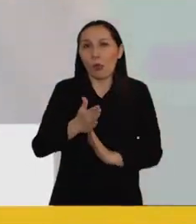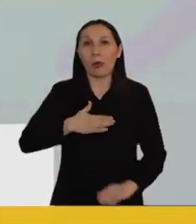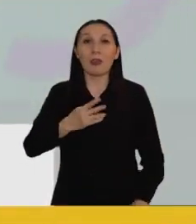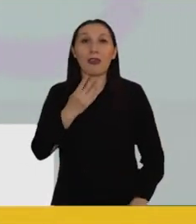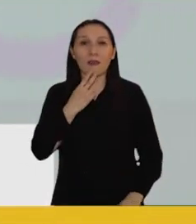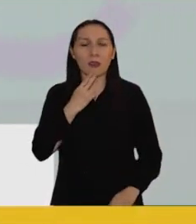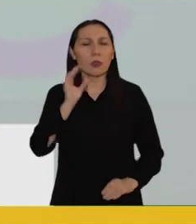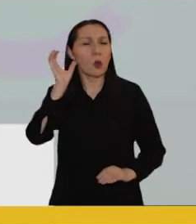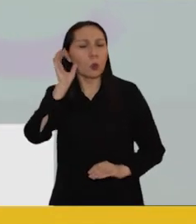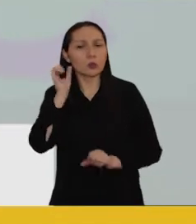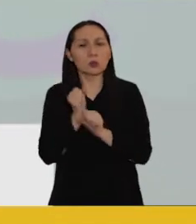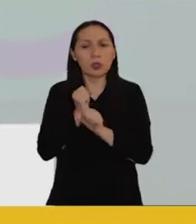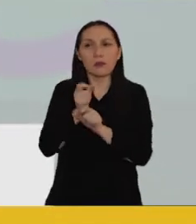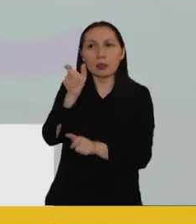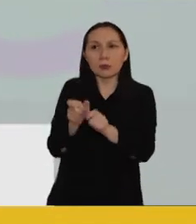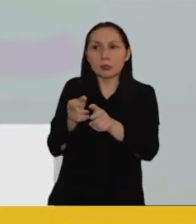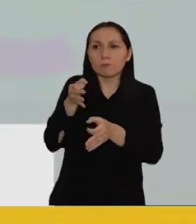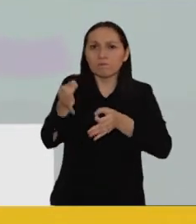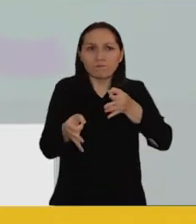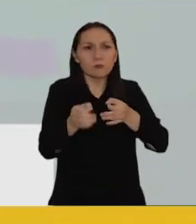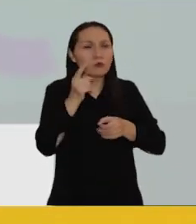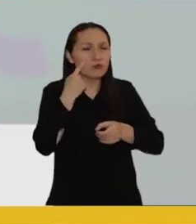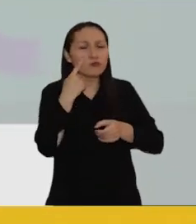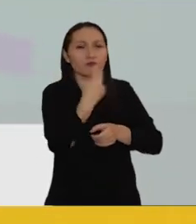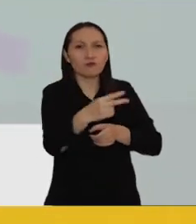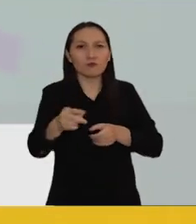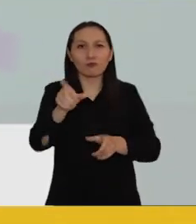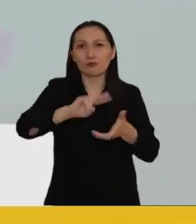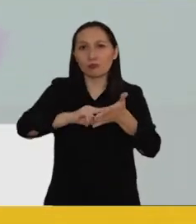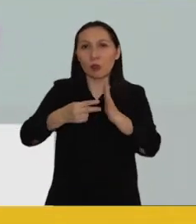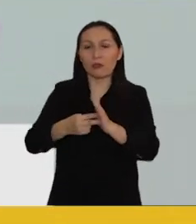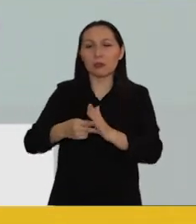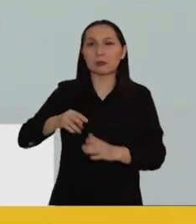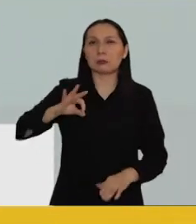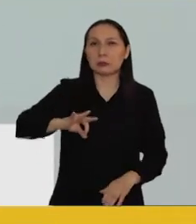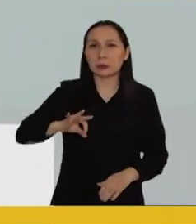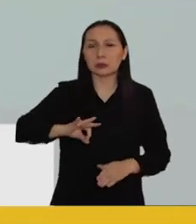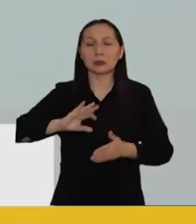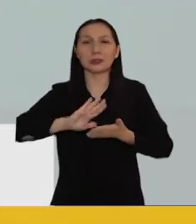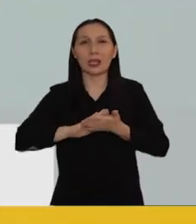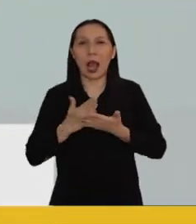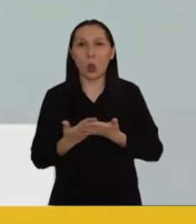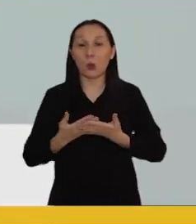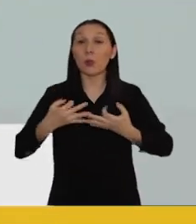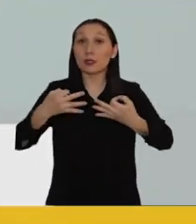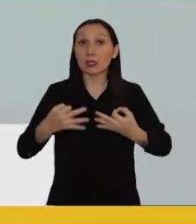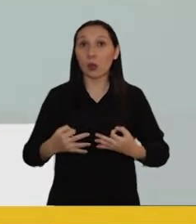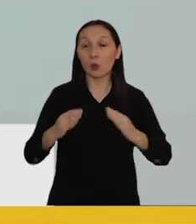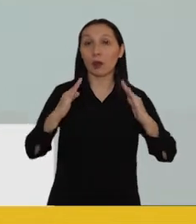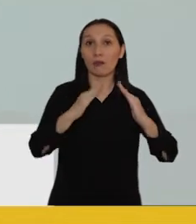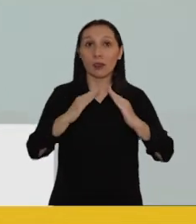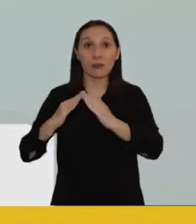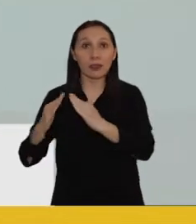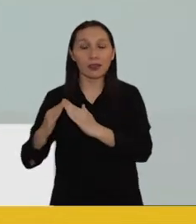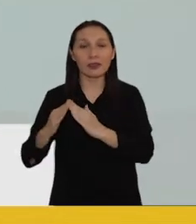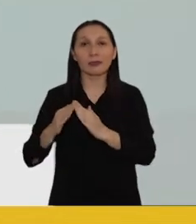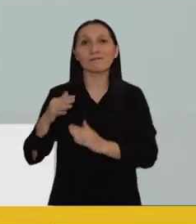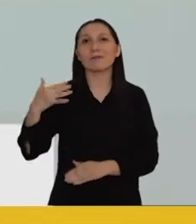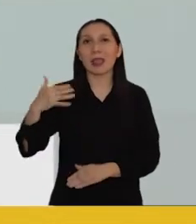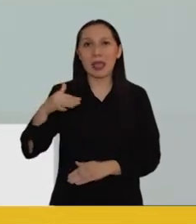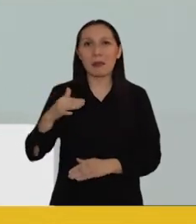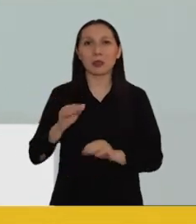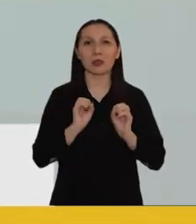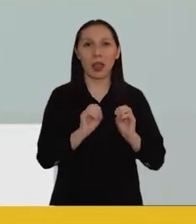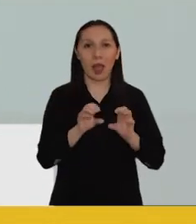Toda mi vida he trabajado escuchando a las personas y conozco sus problemas. Invenciones, salud, seguridad, vivienda